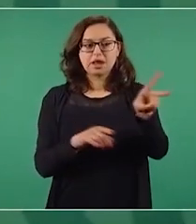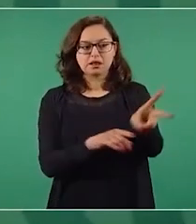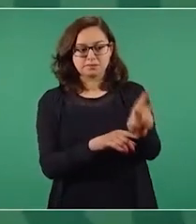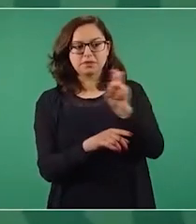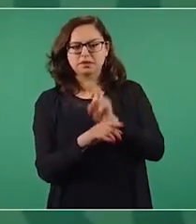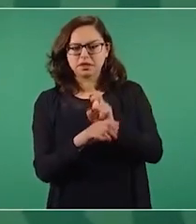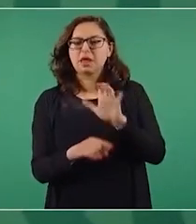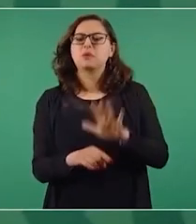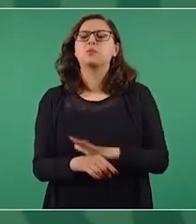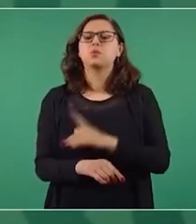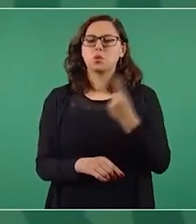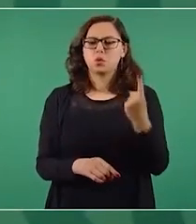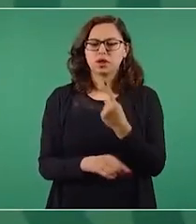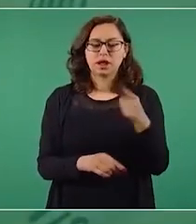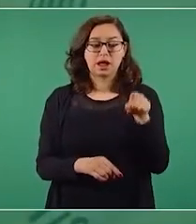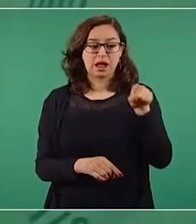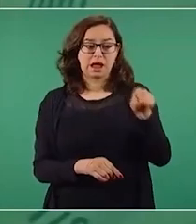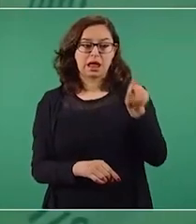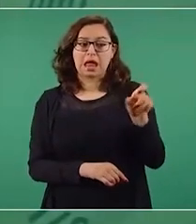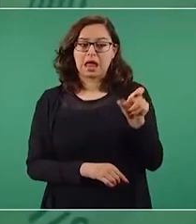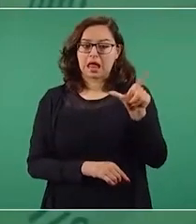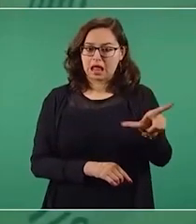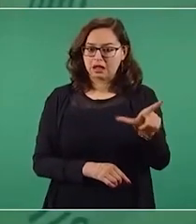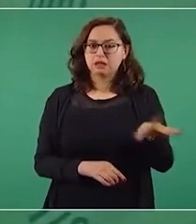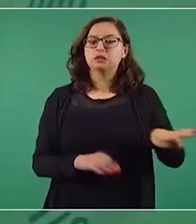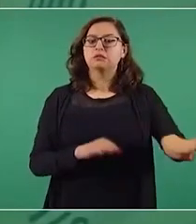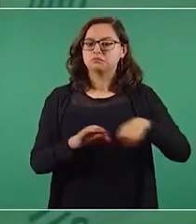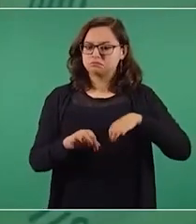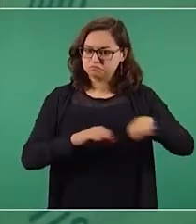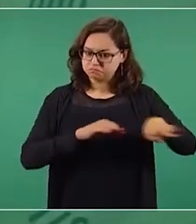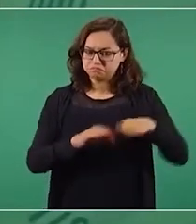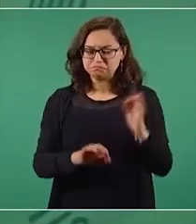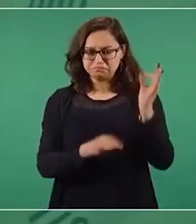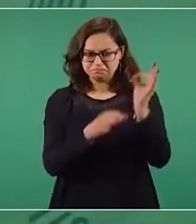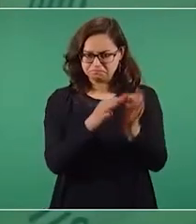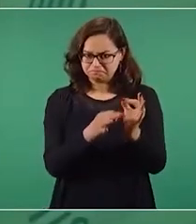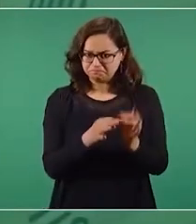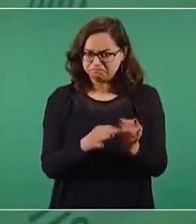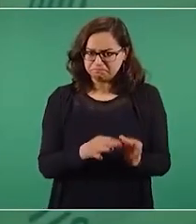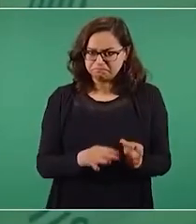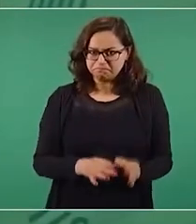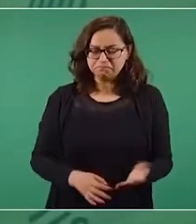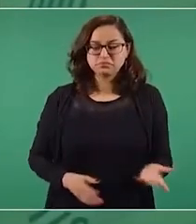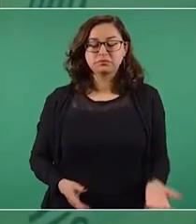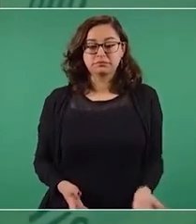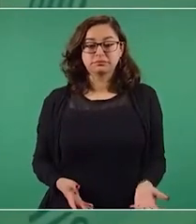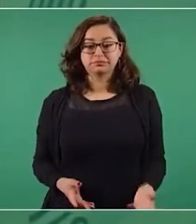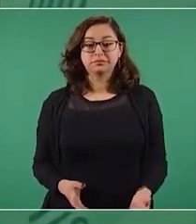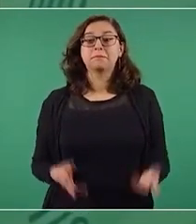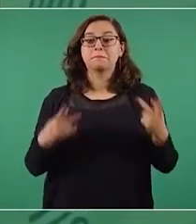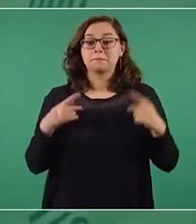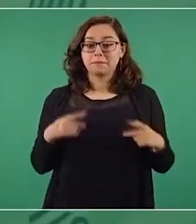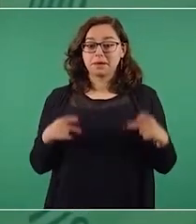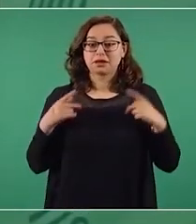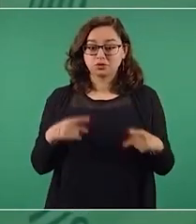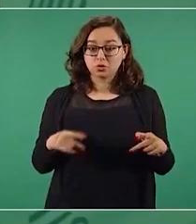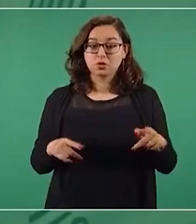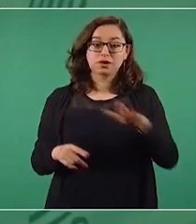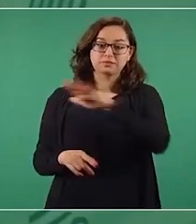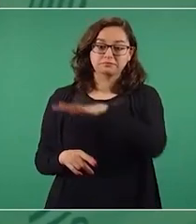Yo estoy recorriendo constantemente el país y sé cómo los ve el pueblo, cómo los califica.